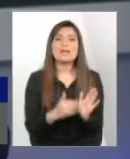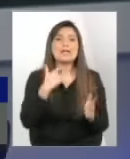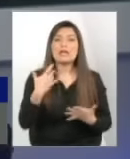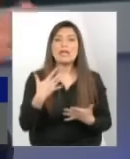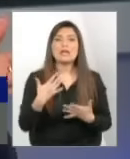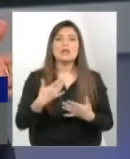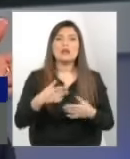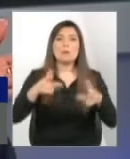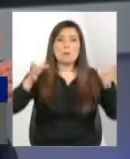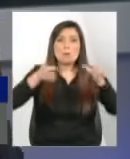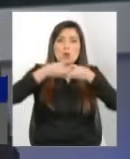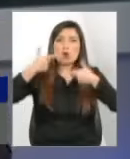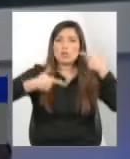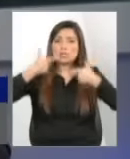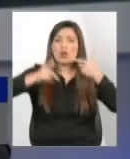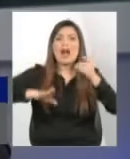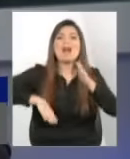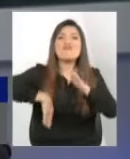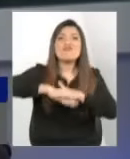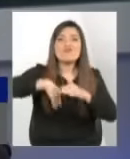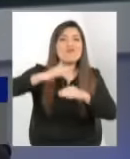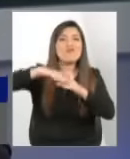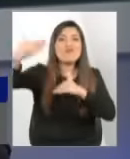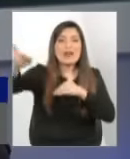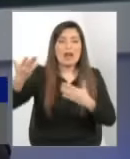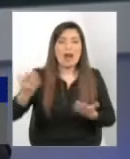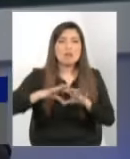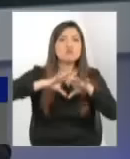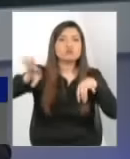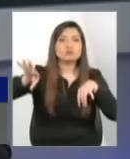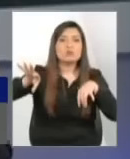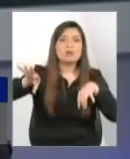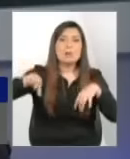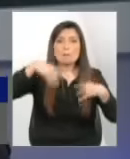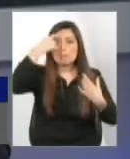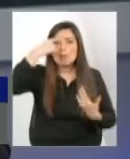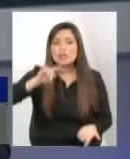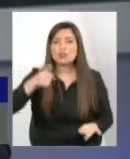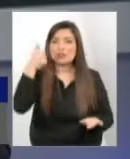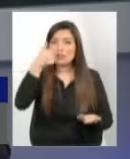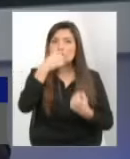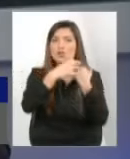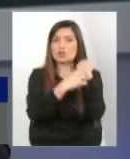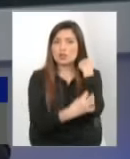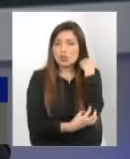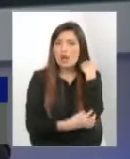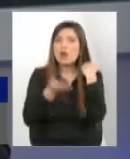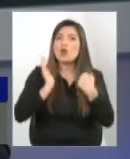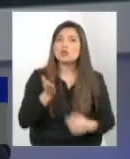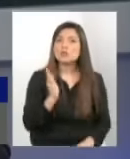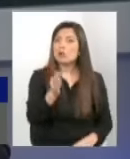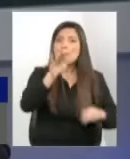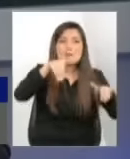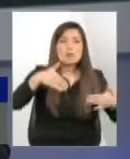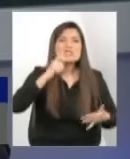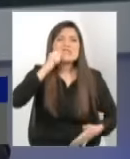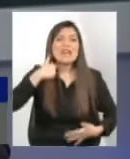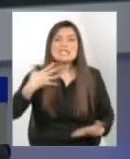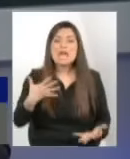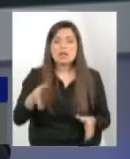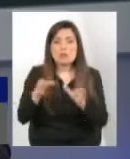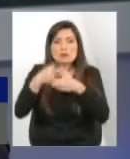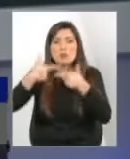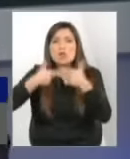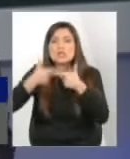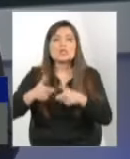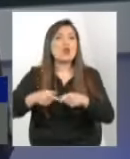políticos quedaban fuera de esto y es que los directores regionales estén ahí todavía nos dice a nosotros los trabajadores que los partidos políticos siguen detrás